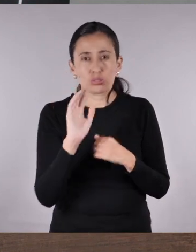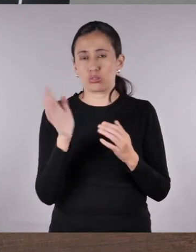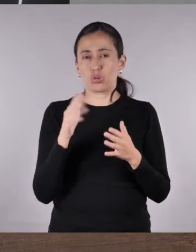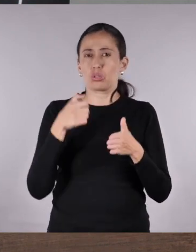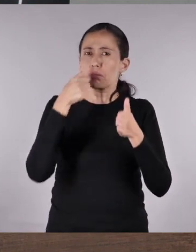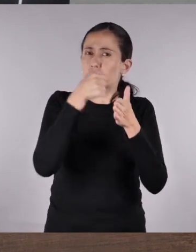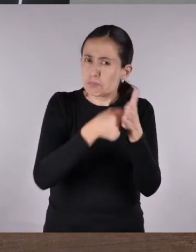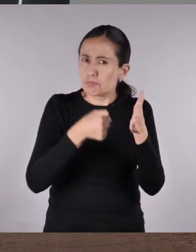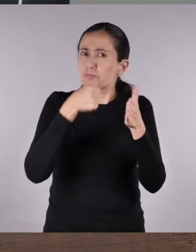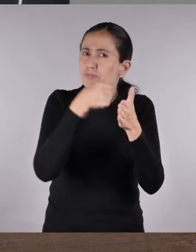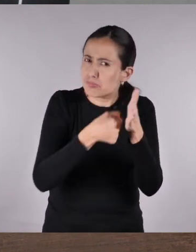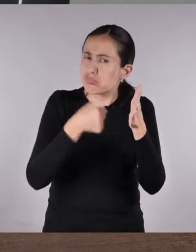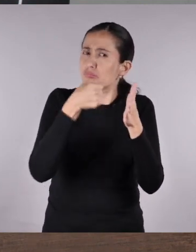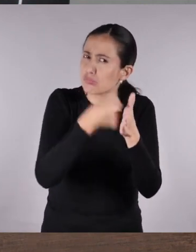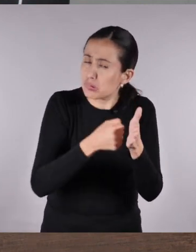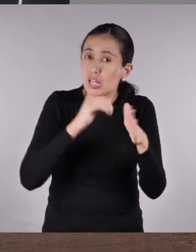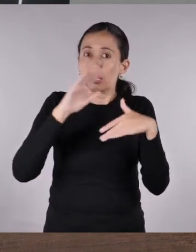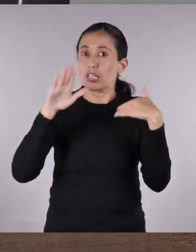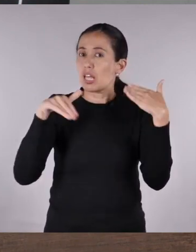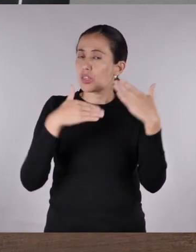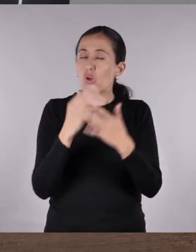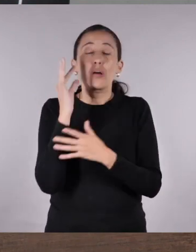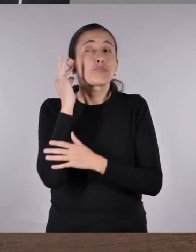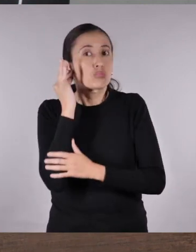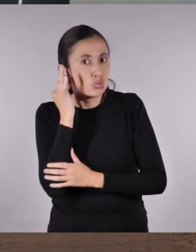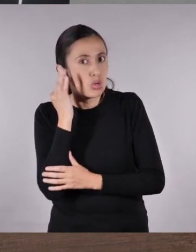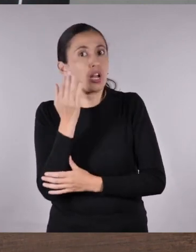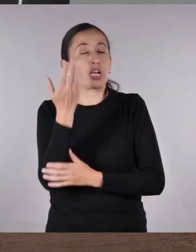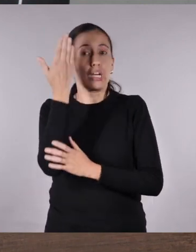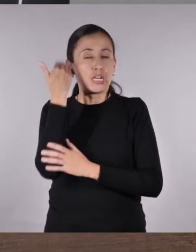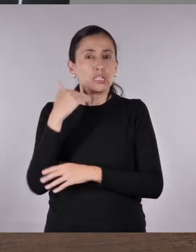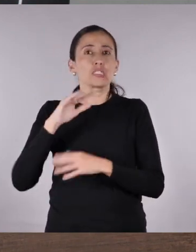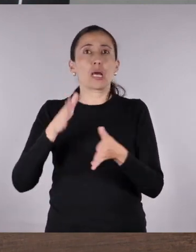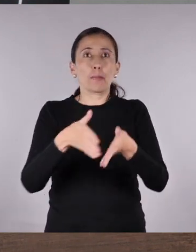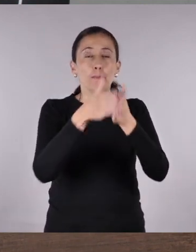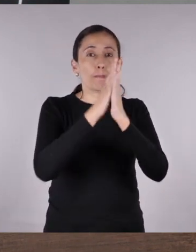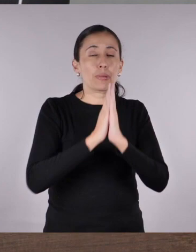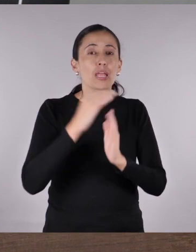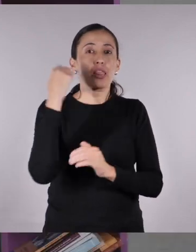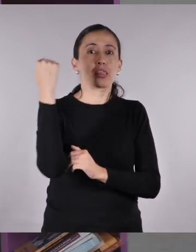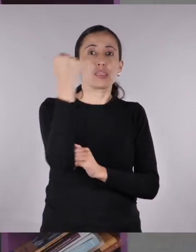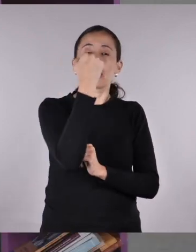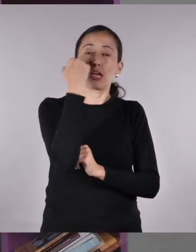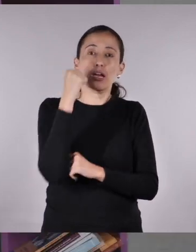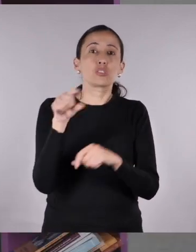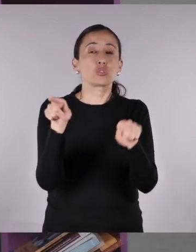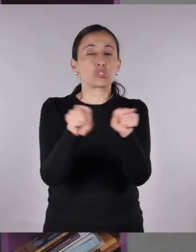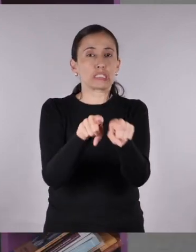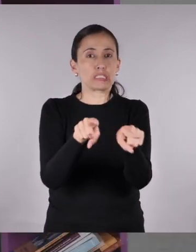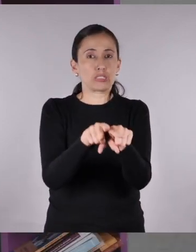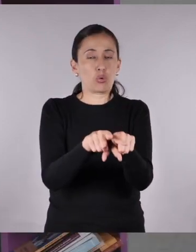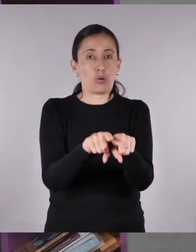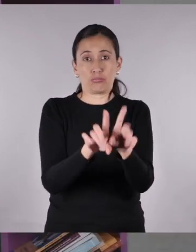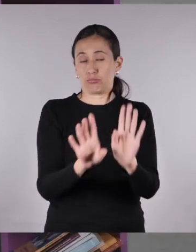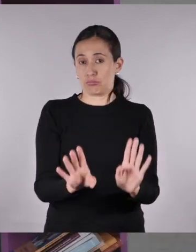Ha sido gracias a la lucha permanente y dura de miles de mujeres que piden lo obvio, ser tratadas por igual.